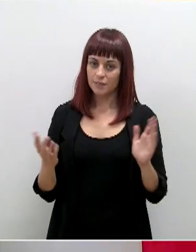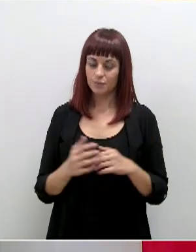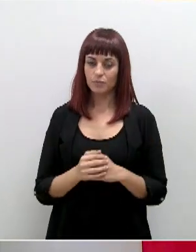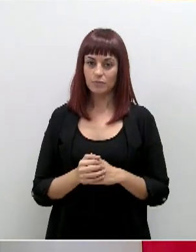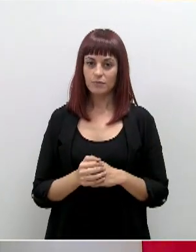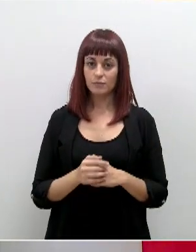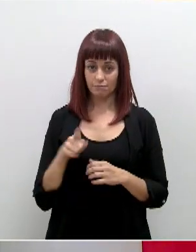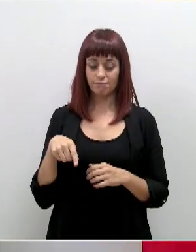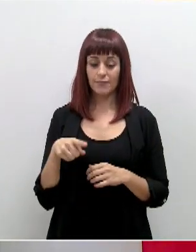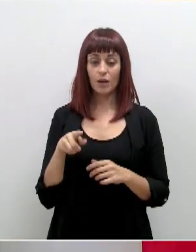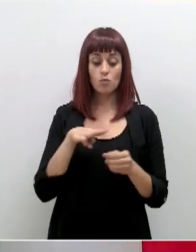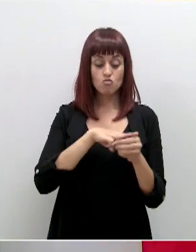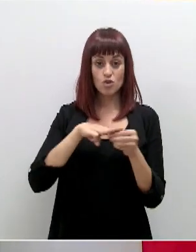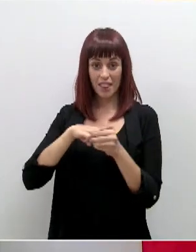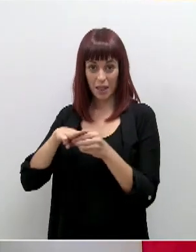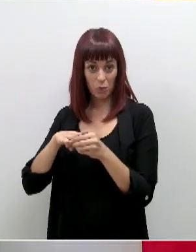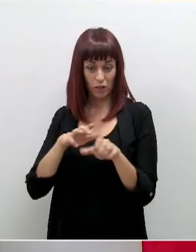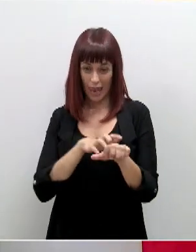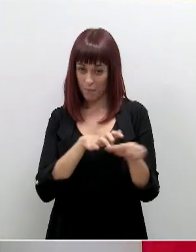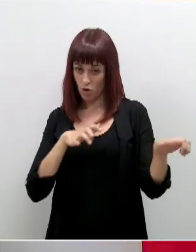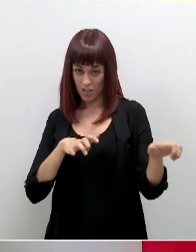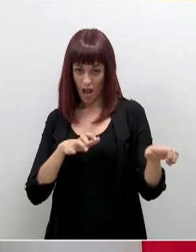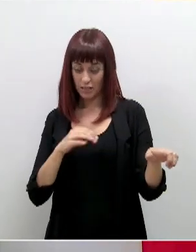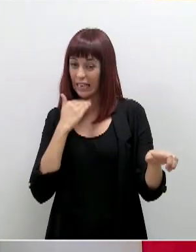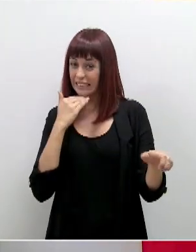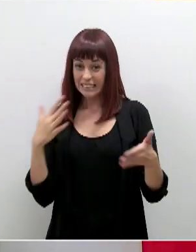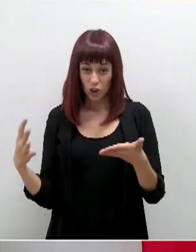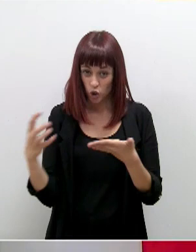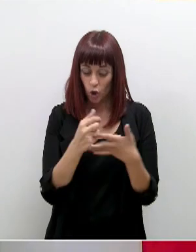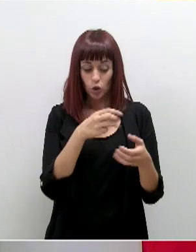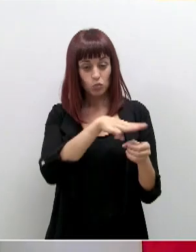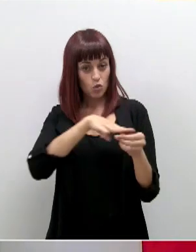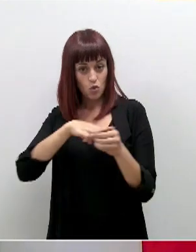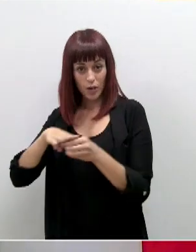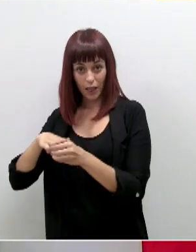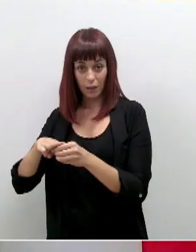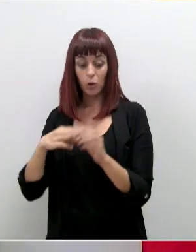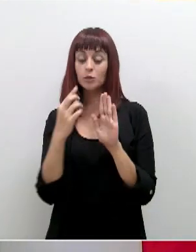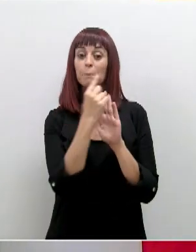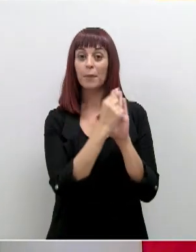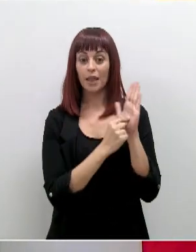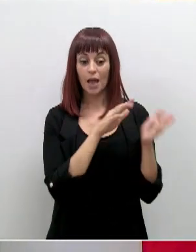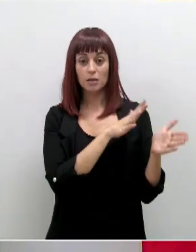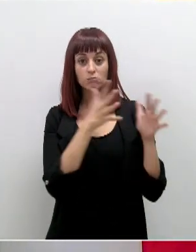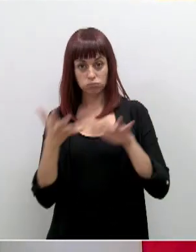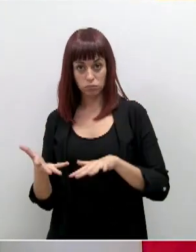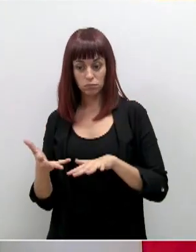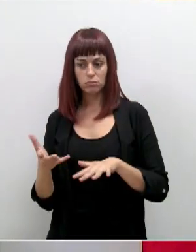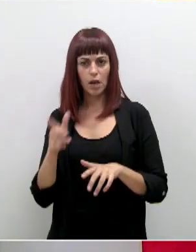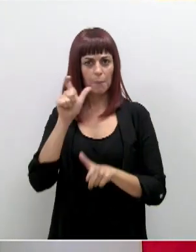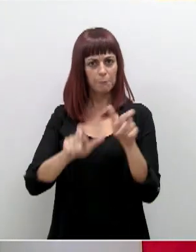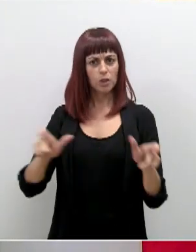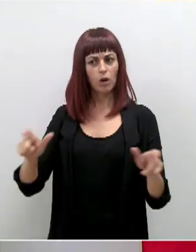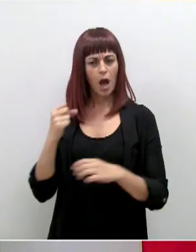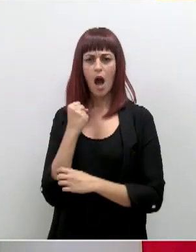que en la mayoría de los municipios, prácticamente todos los municipios donde hemos tomado medidas y las medidas han sido respaldadas por la población,